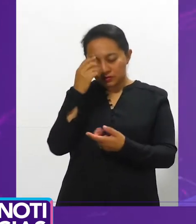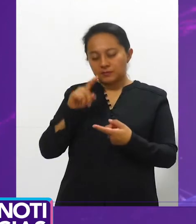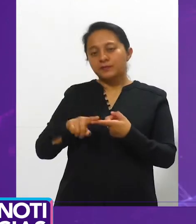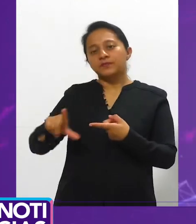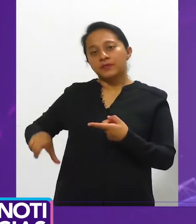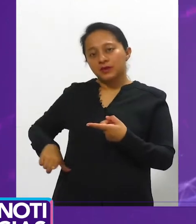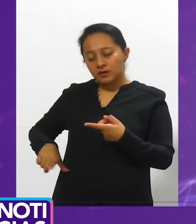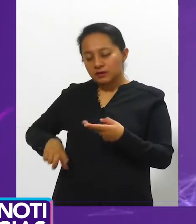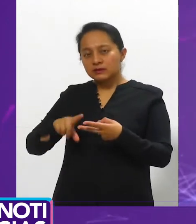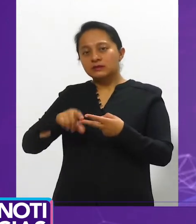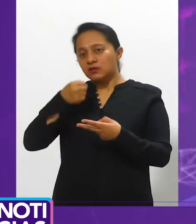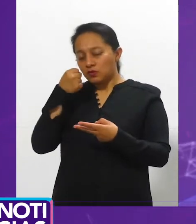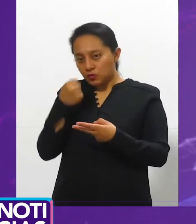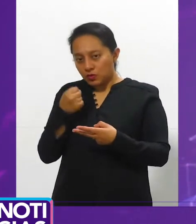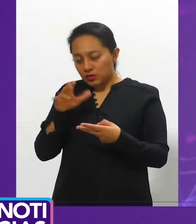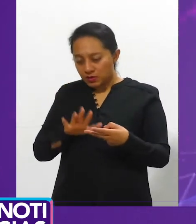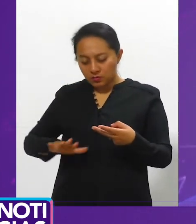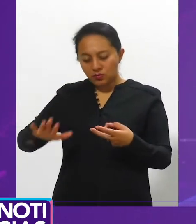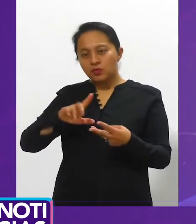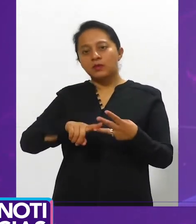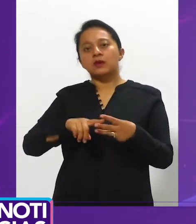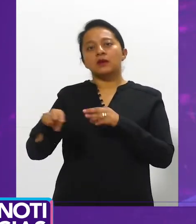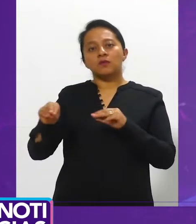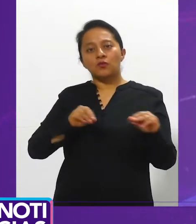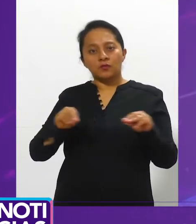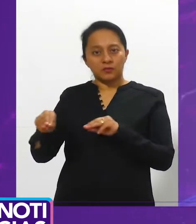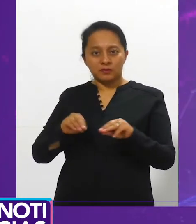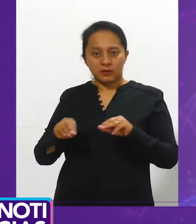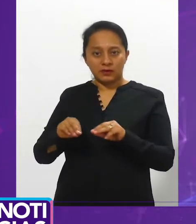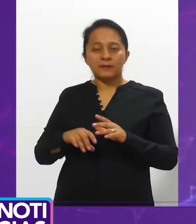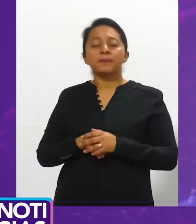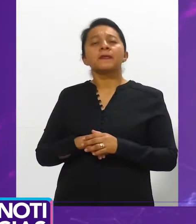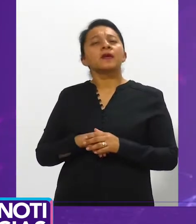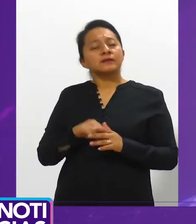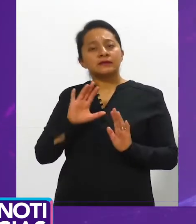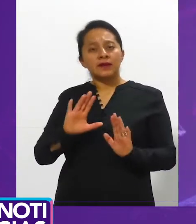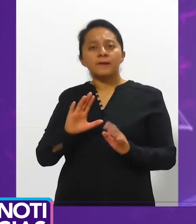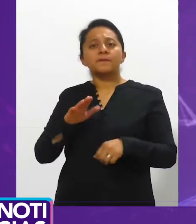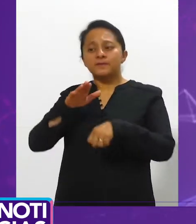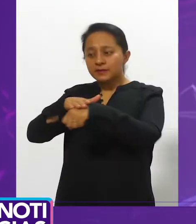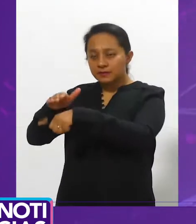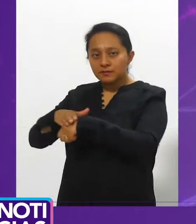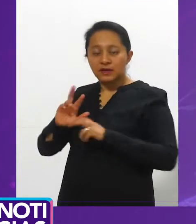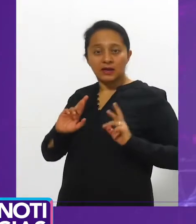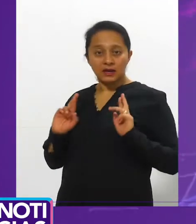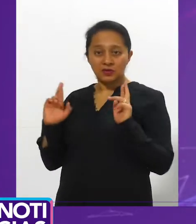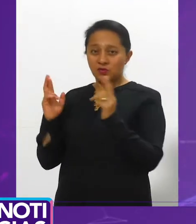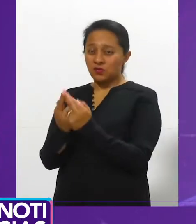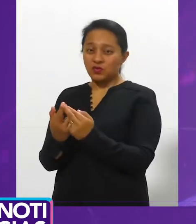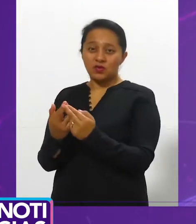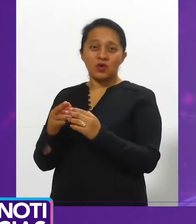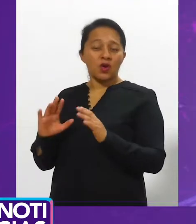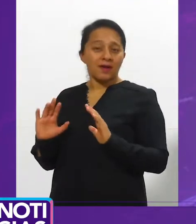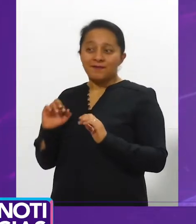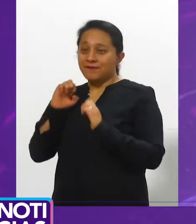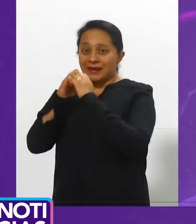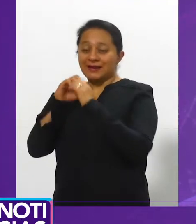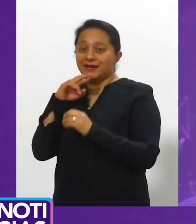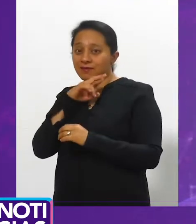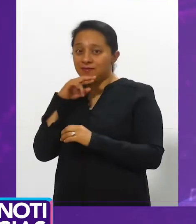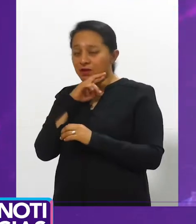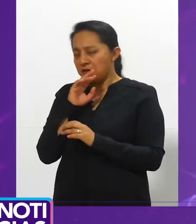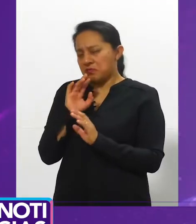llamar a sesión extraordinaria, manifestó, podría hacerse cualquier día, incluso los fines de semana a convocatoria de la